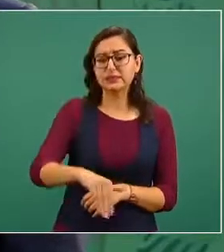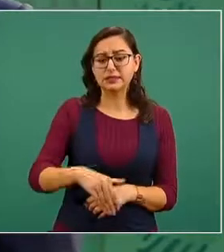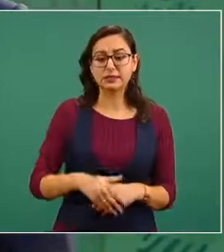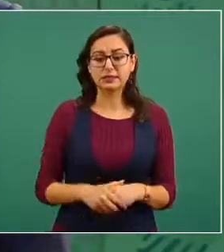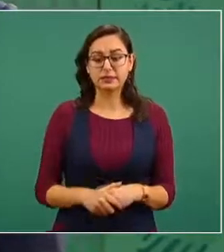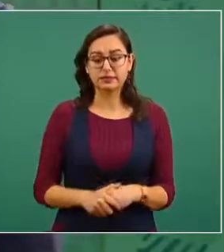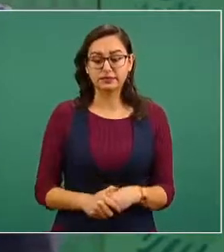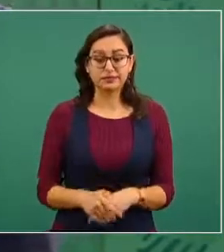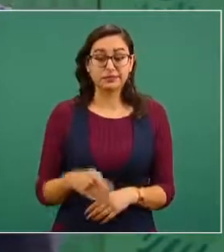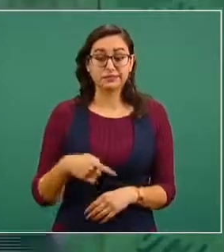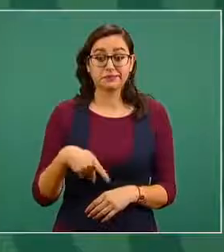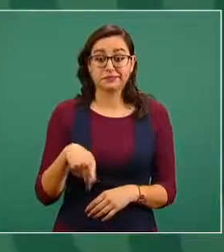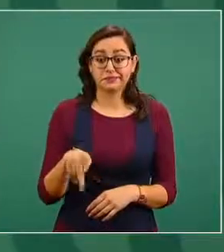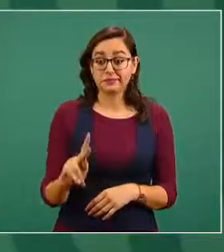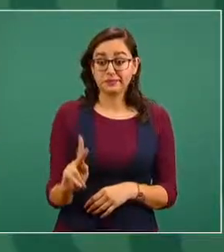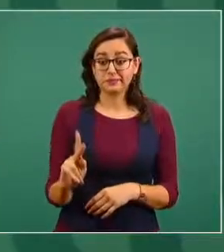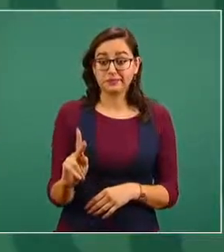podemos